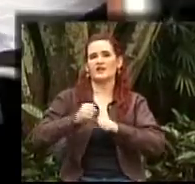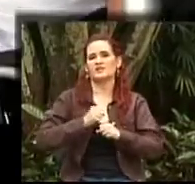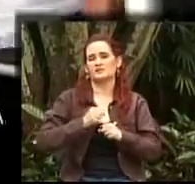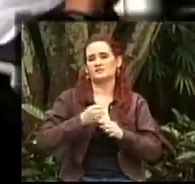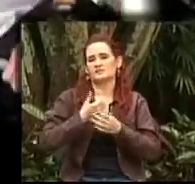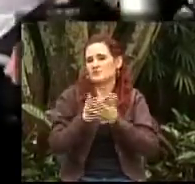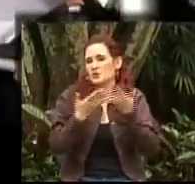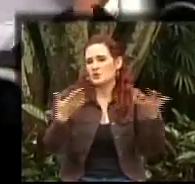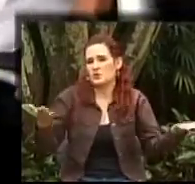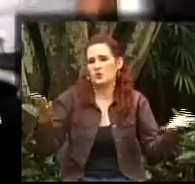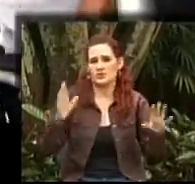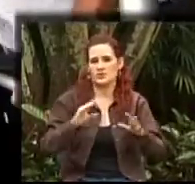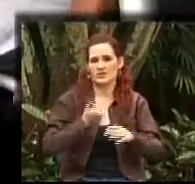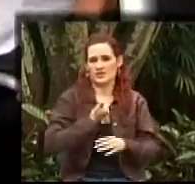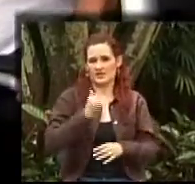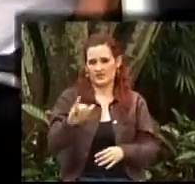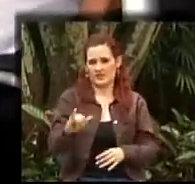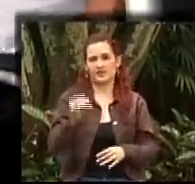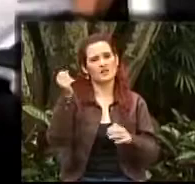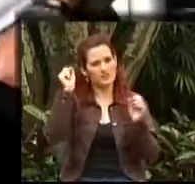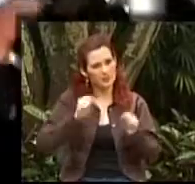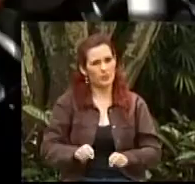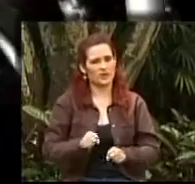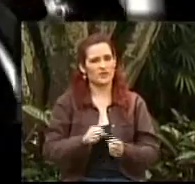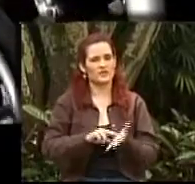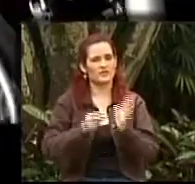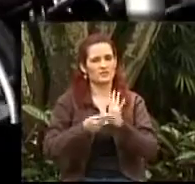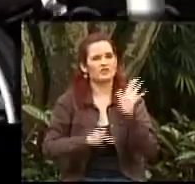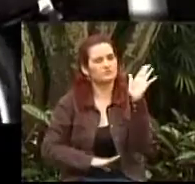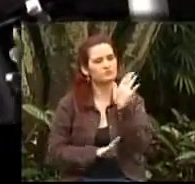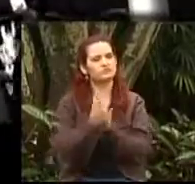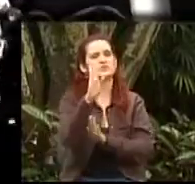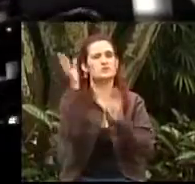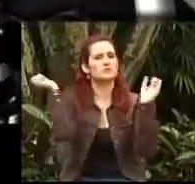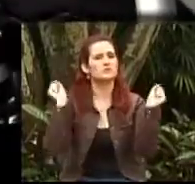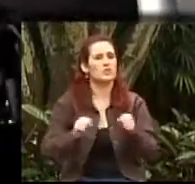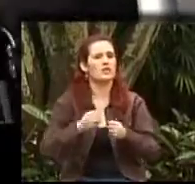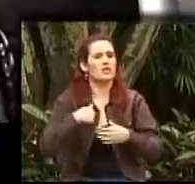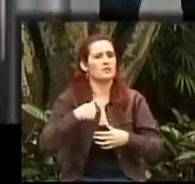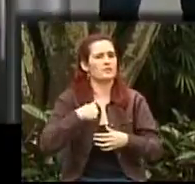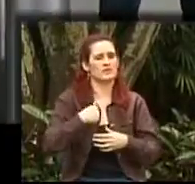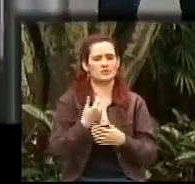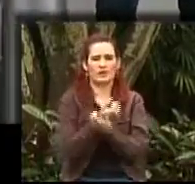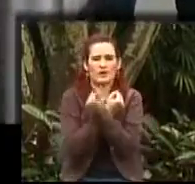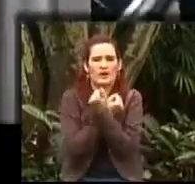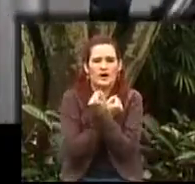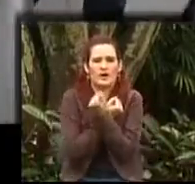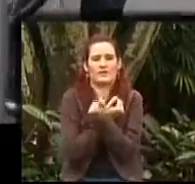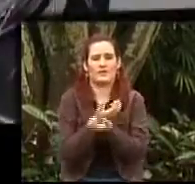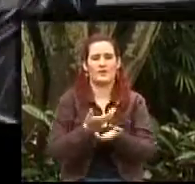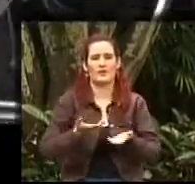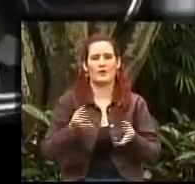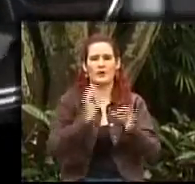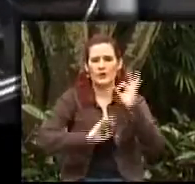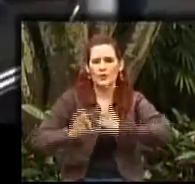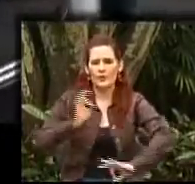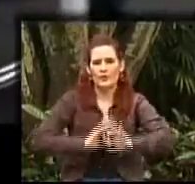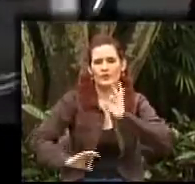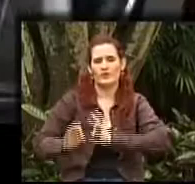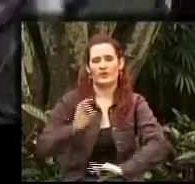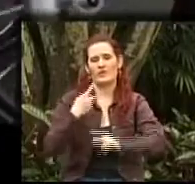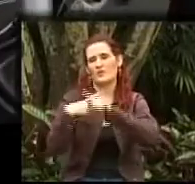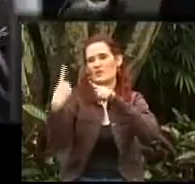independencia y autonomía, aumentan significativamente la autoestima de las personas y, pues digamos que